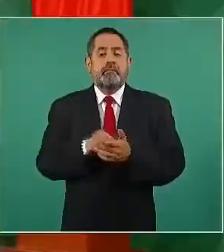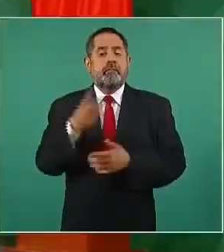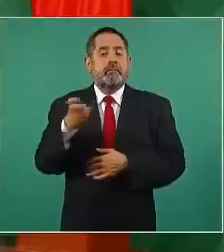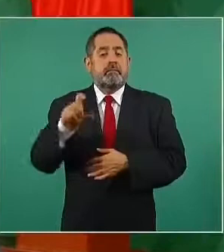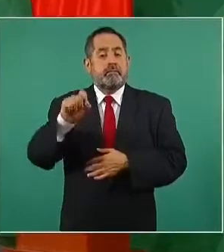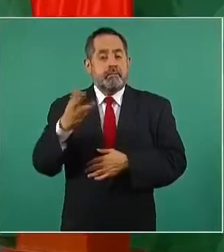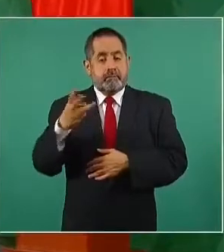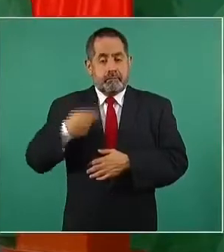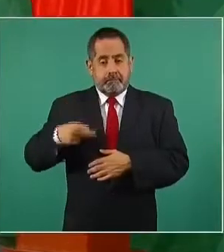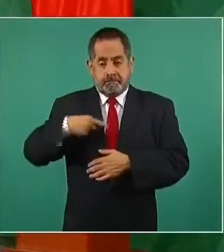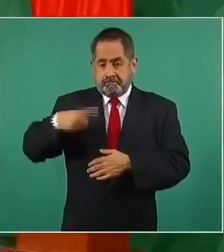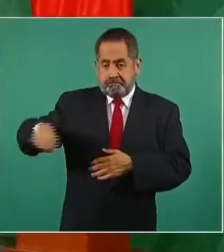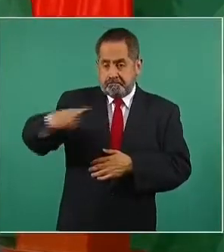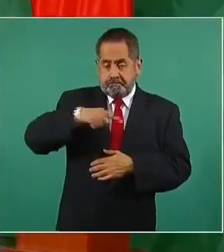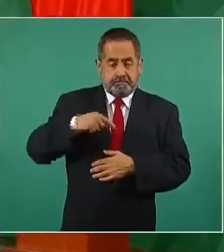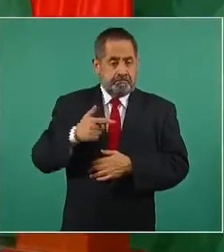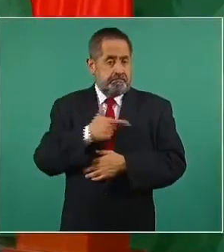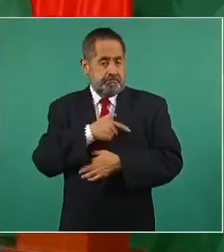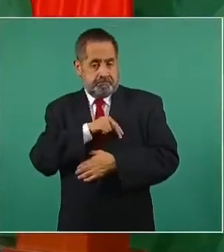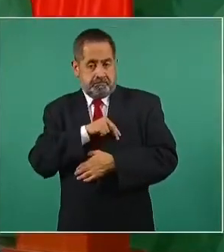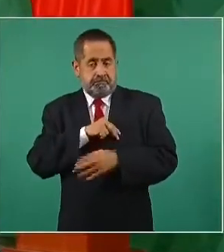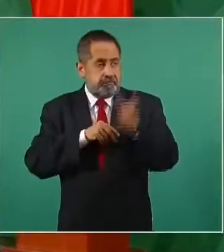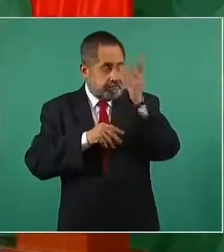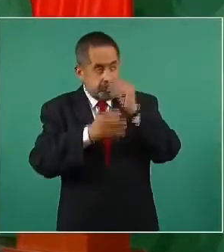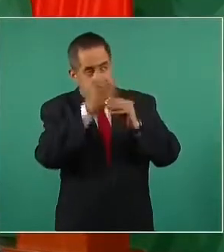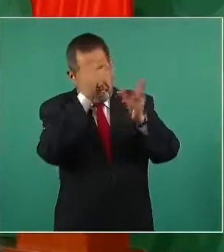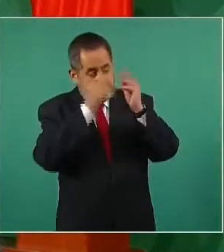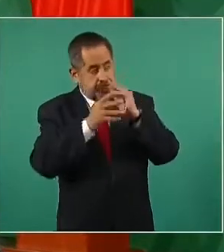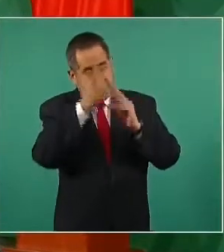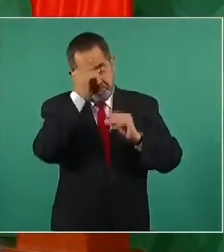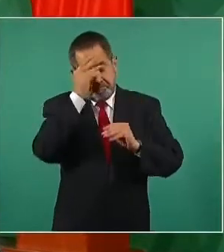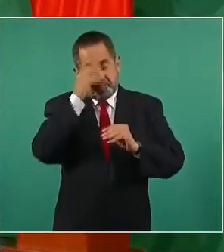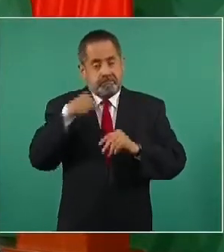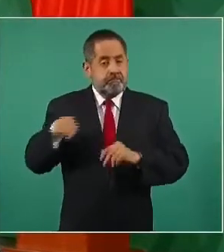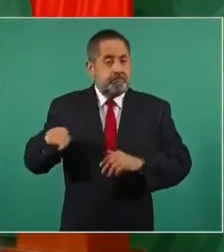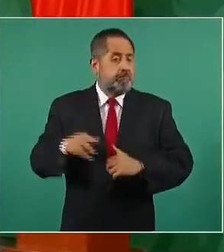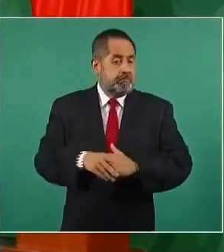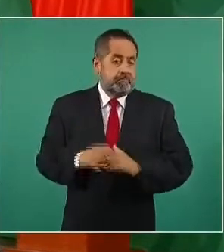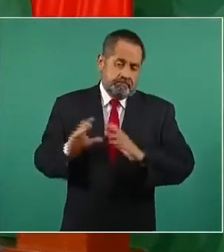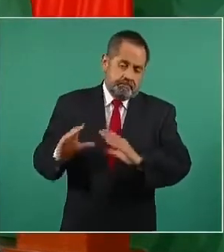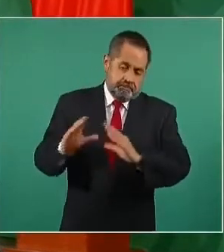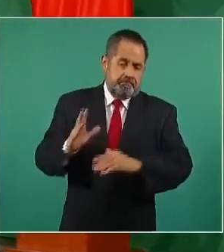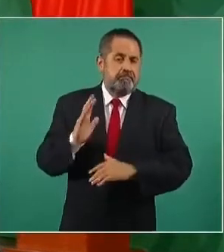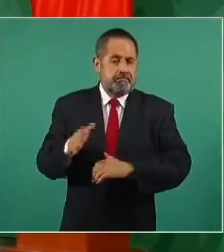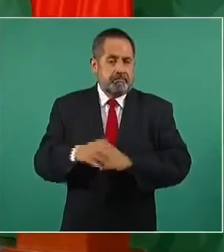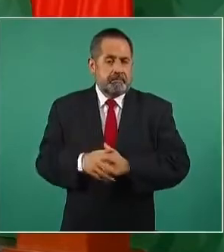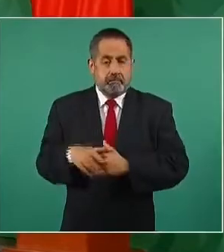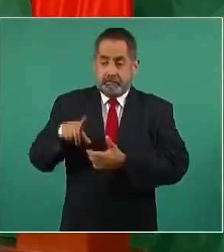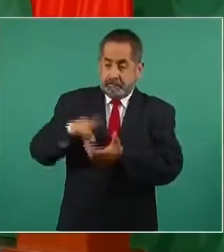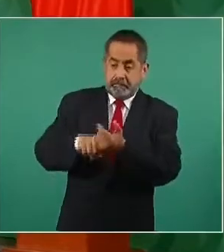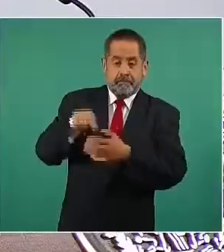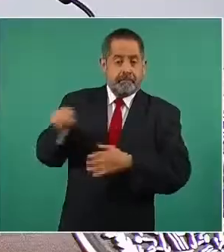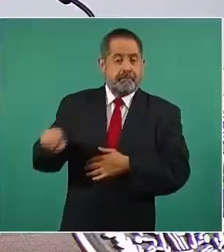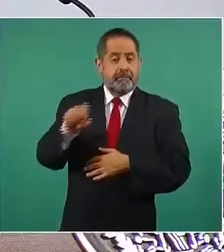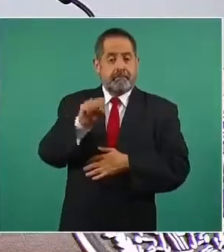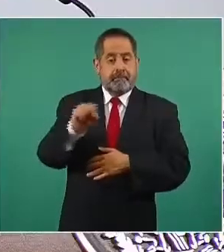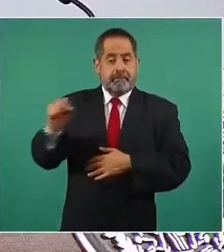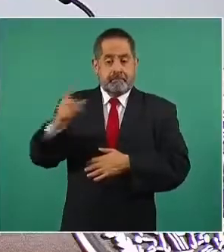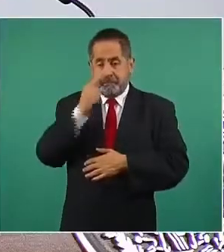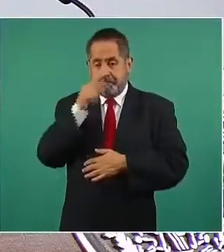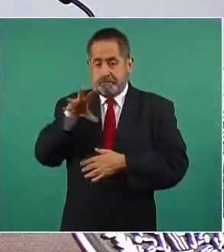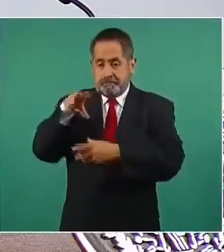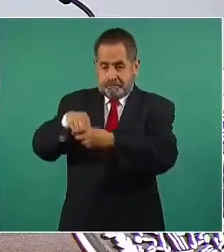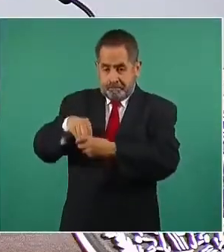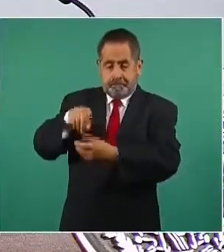hombres y mujeres de la Guardia Nacional. En la propia Secretaría de Seguridad y Protección Ciudadana,